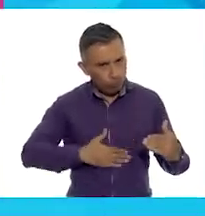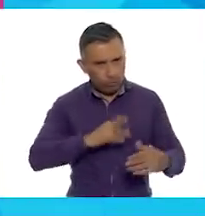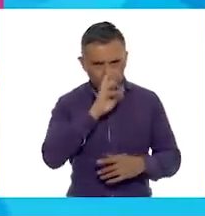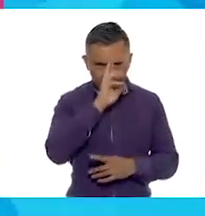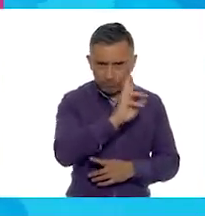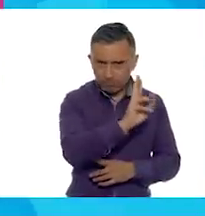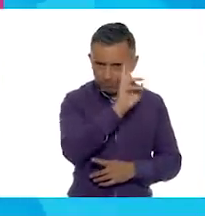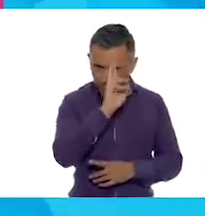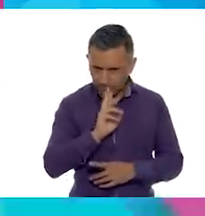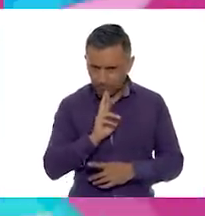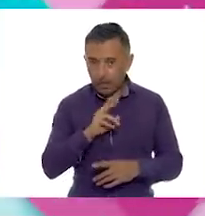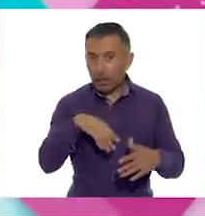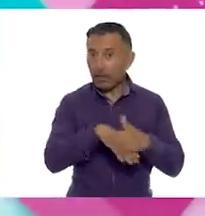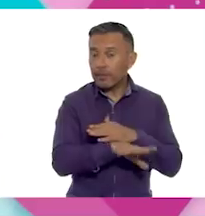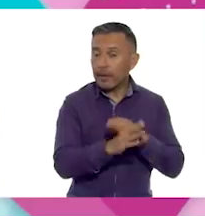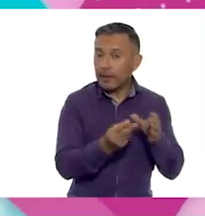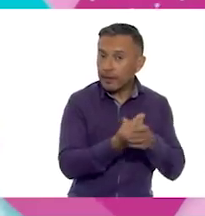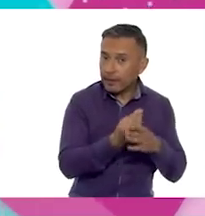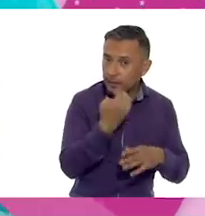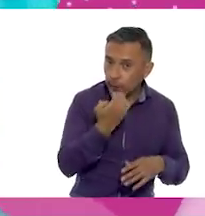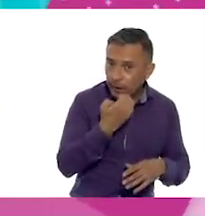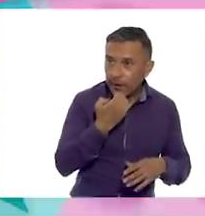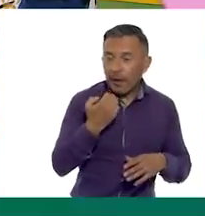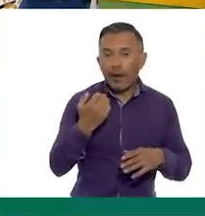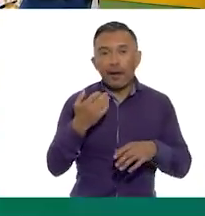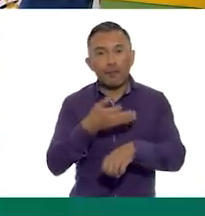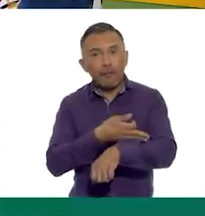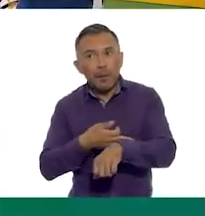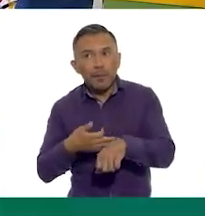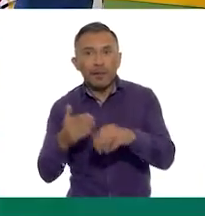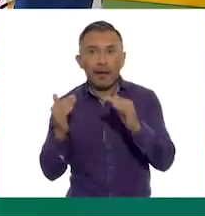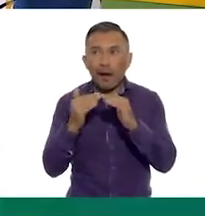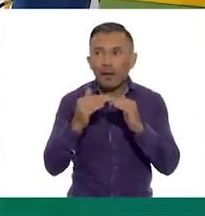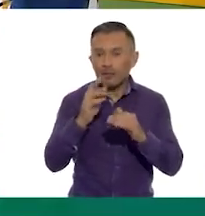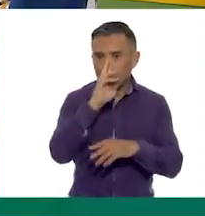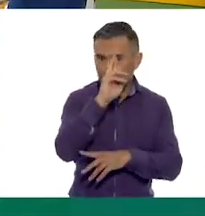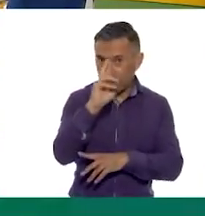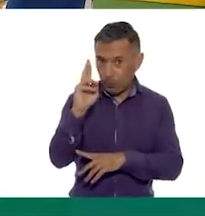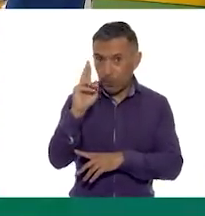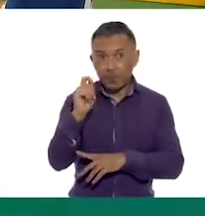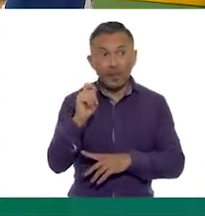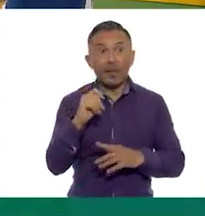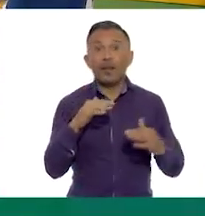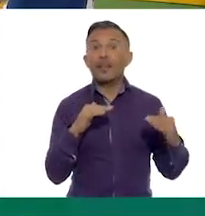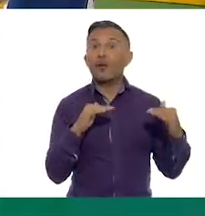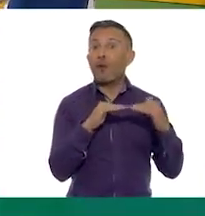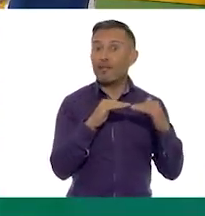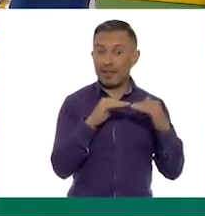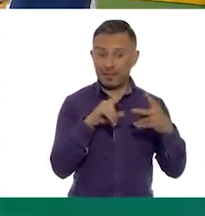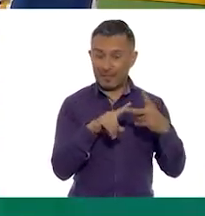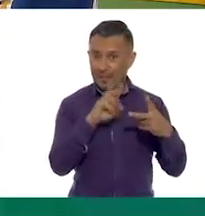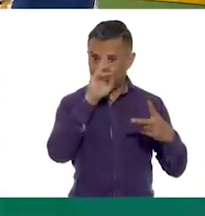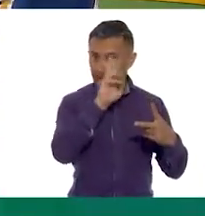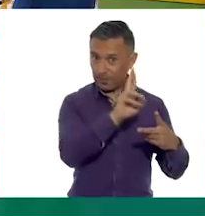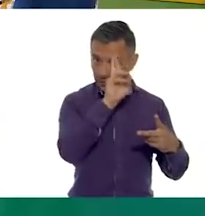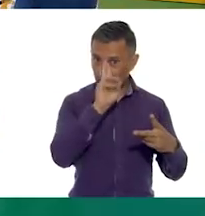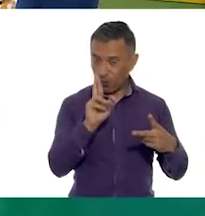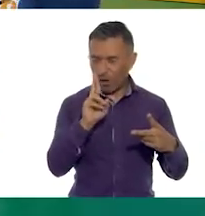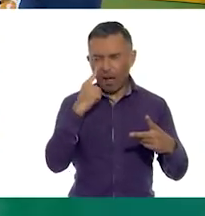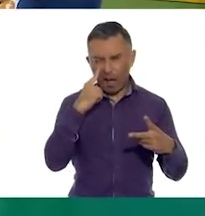la escuela y la casa. Para recordar el concepto de igualdad y respeto, vamos a ver el siguiente video.